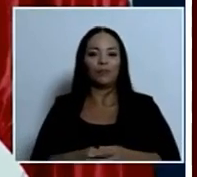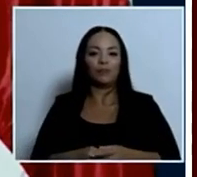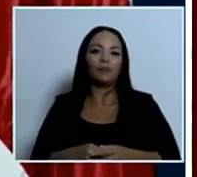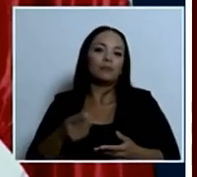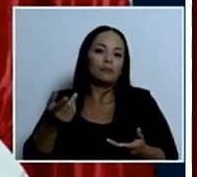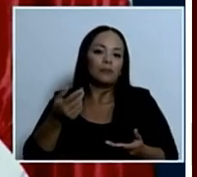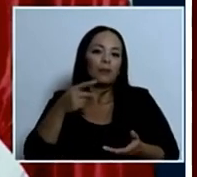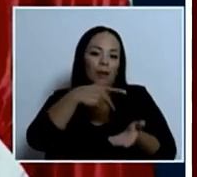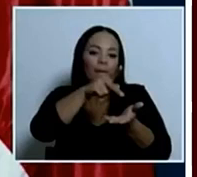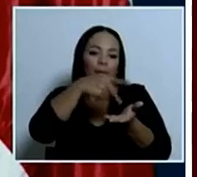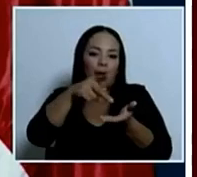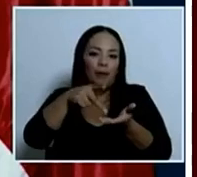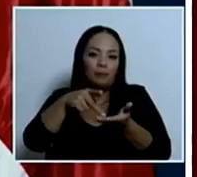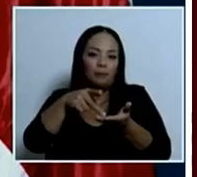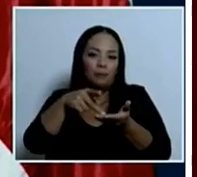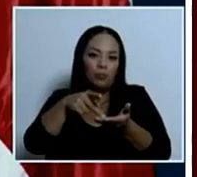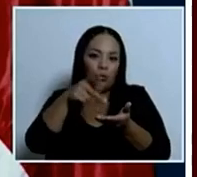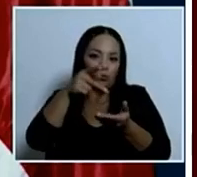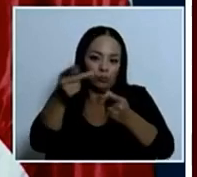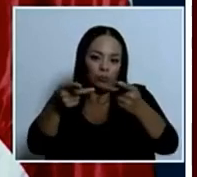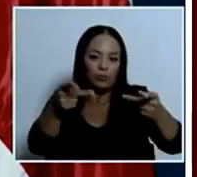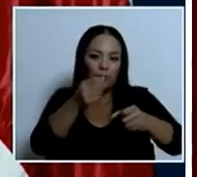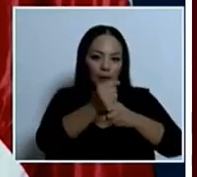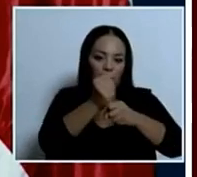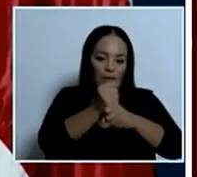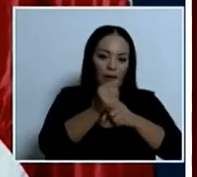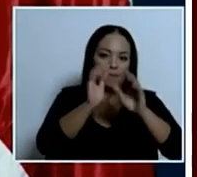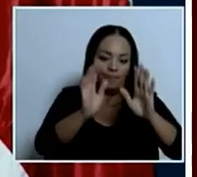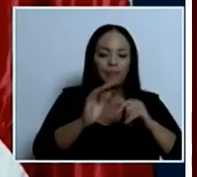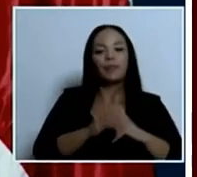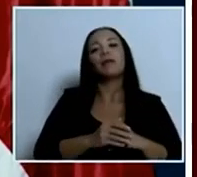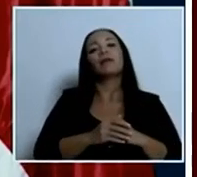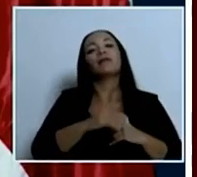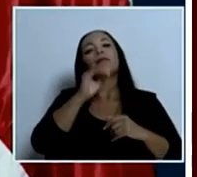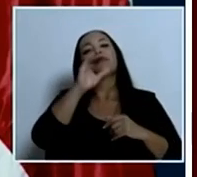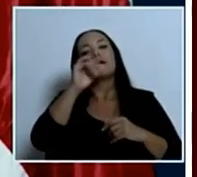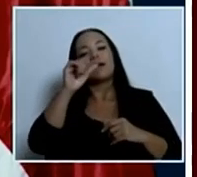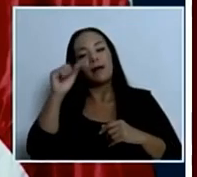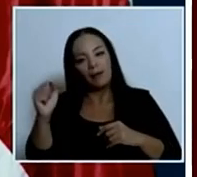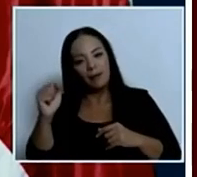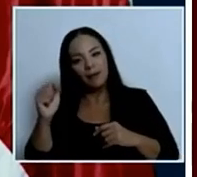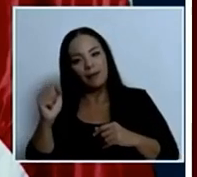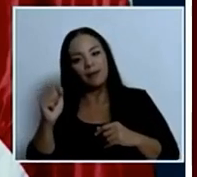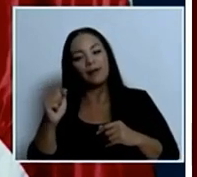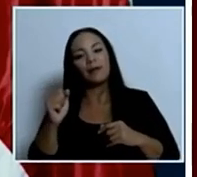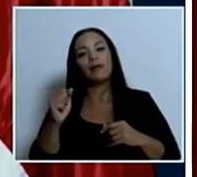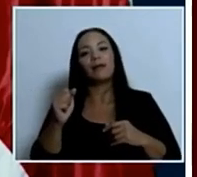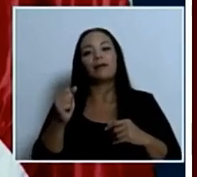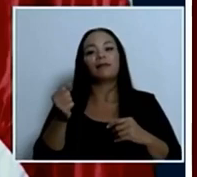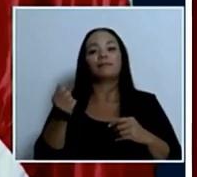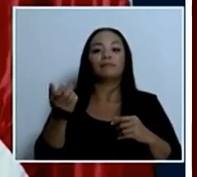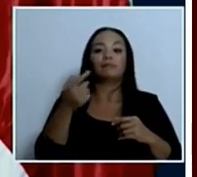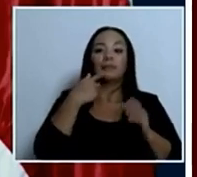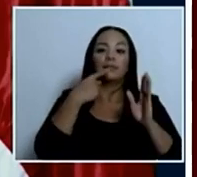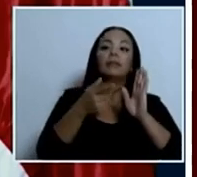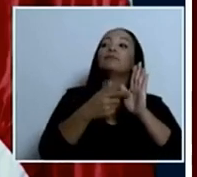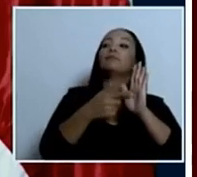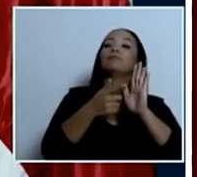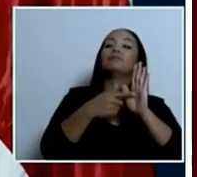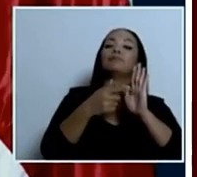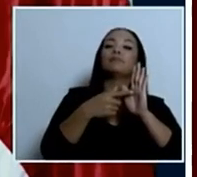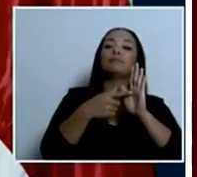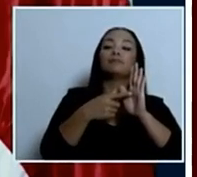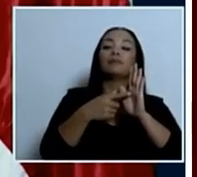por sus propios empleados entonces la caja de nuevo elegirla un impuesto que le dice al gobierno pague aumente la cuota